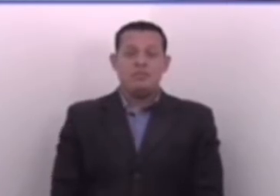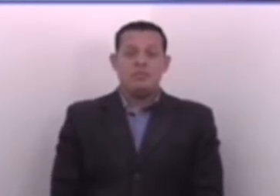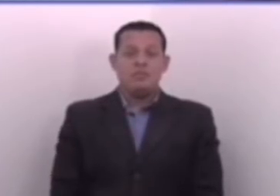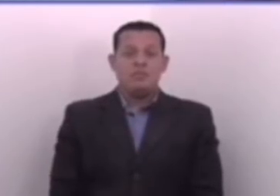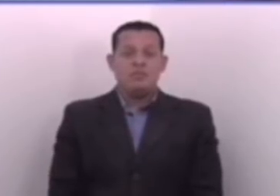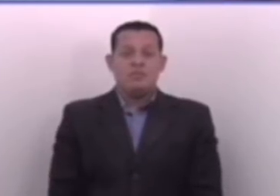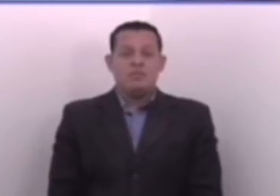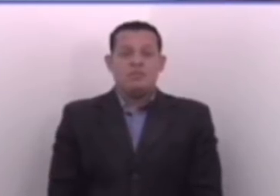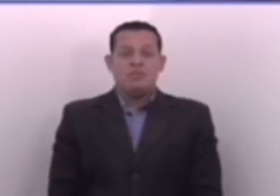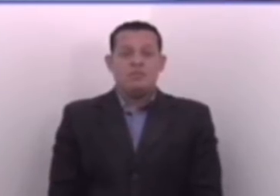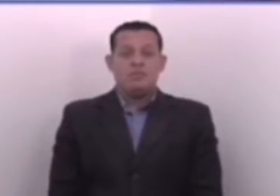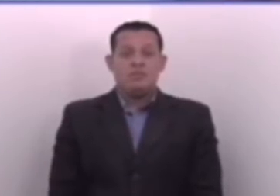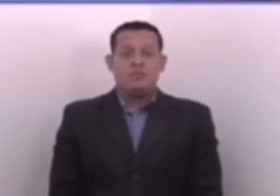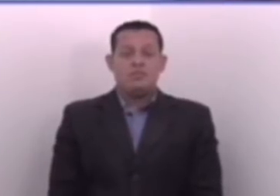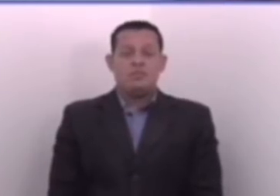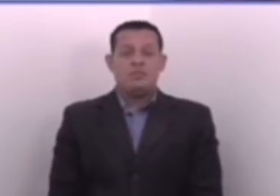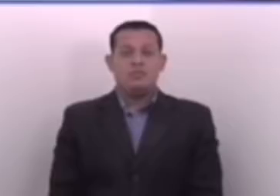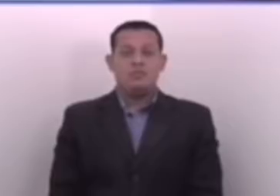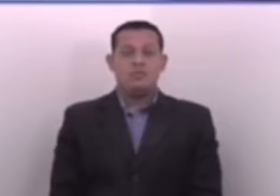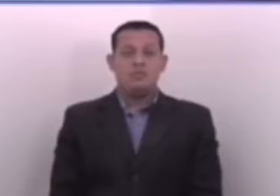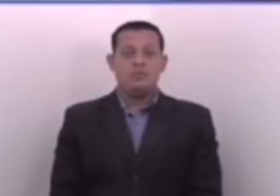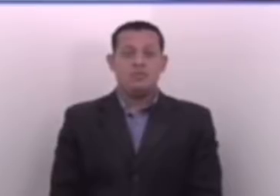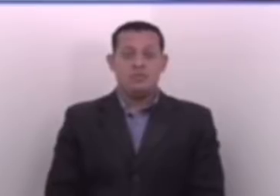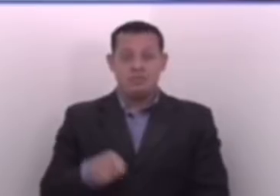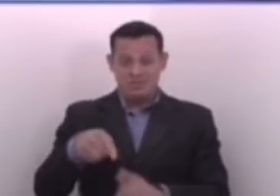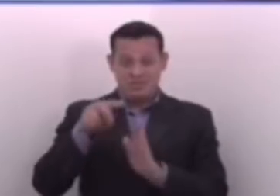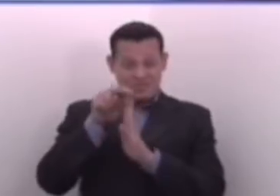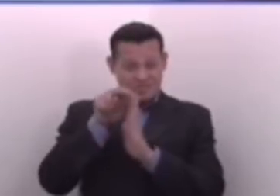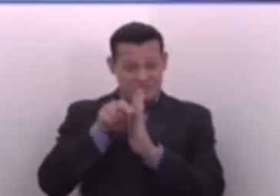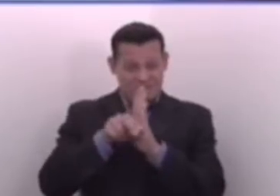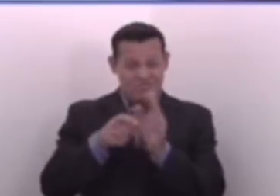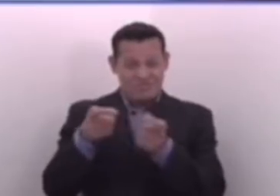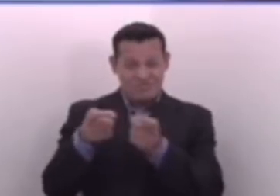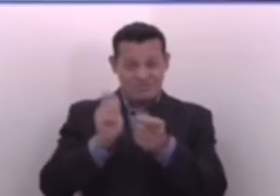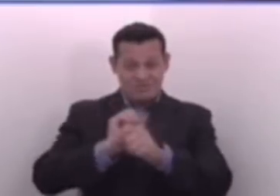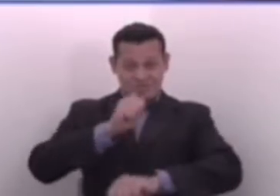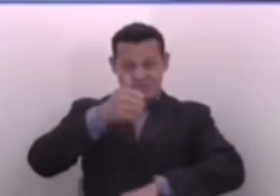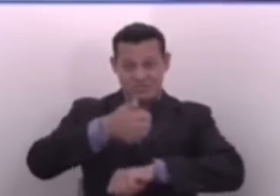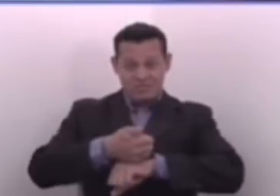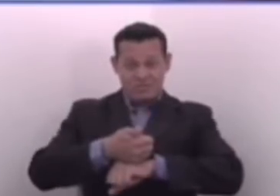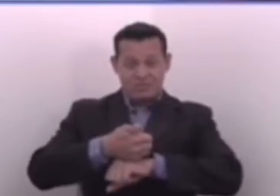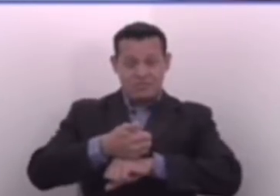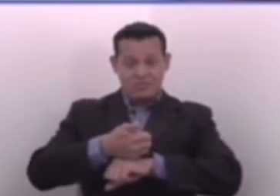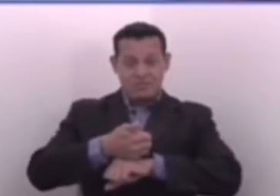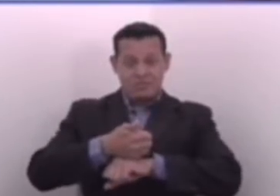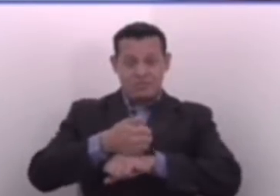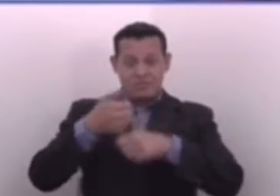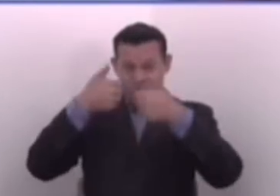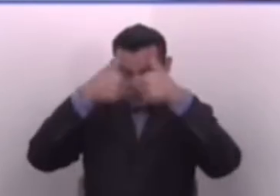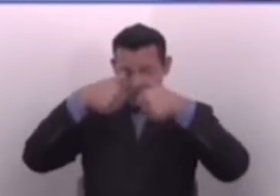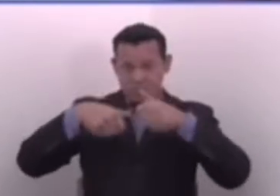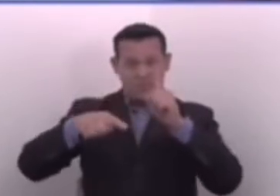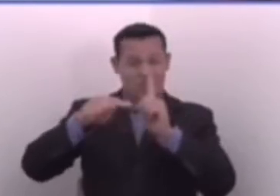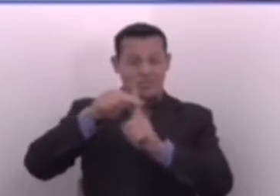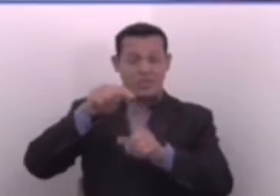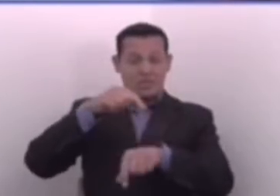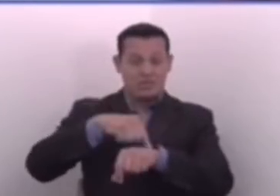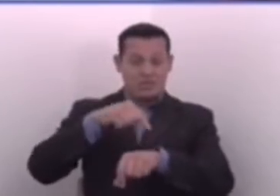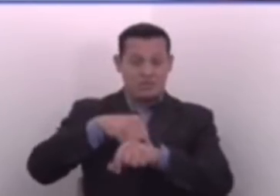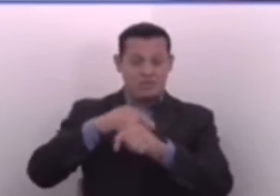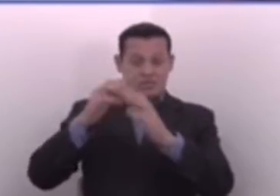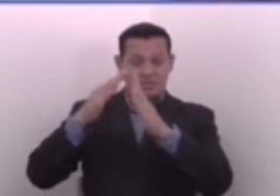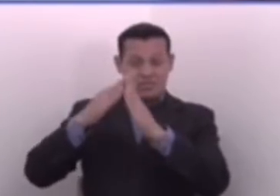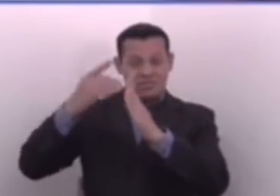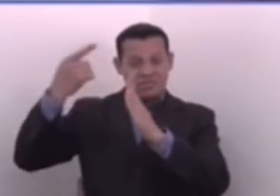que estas medidas que se van a prolongar este estado de